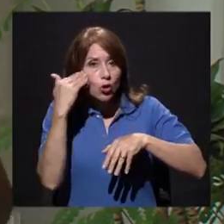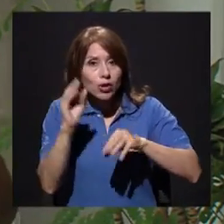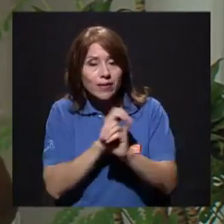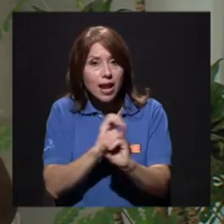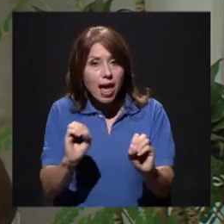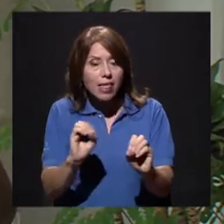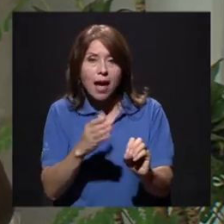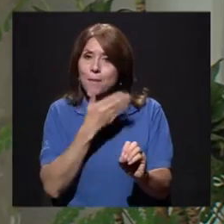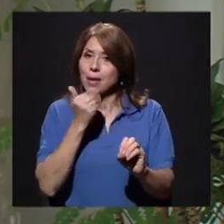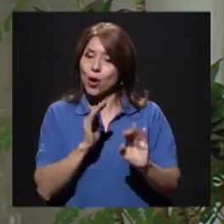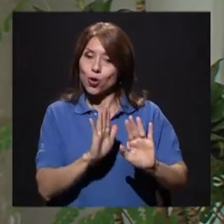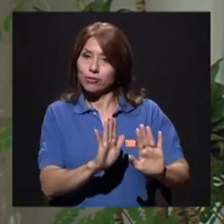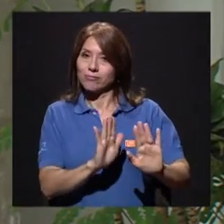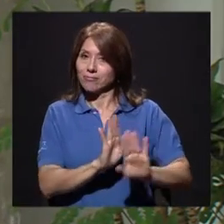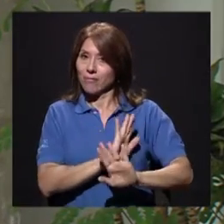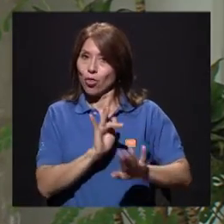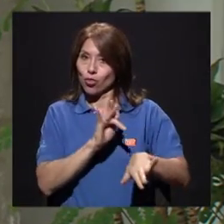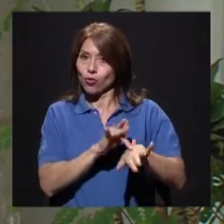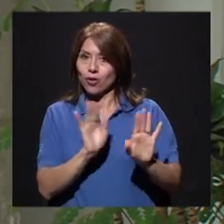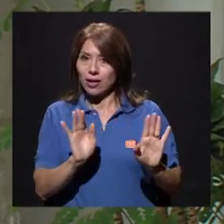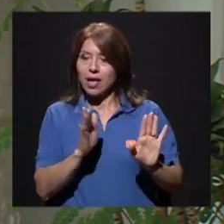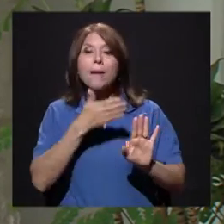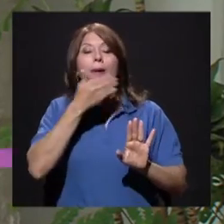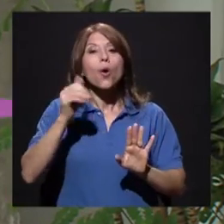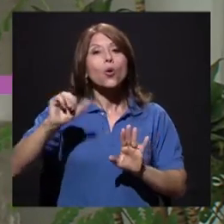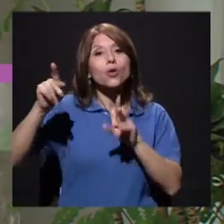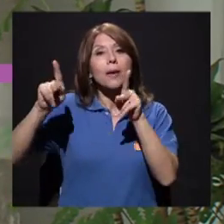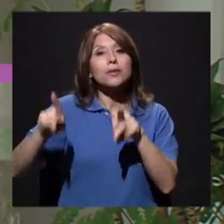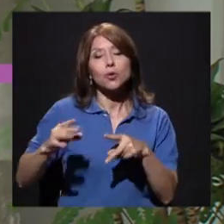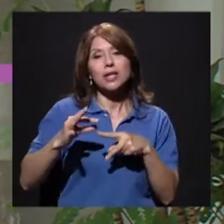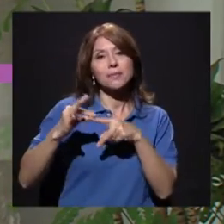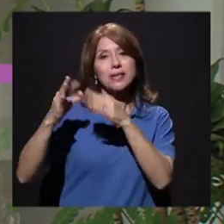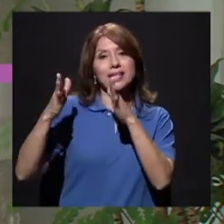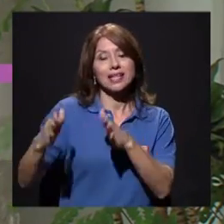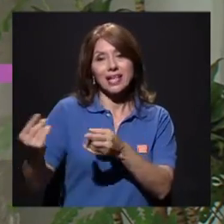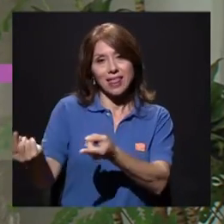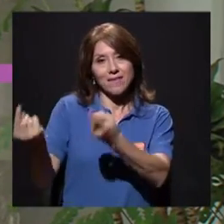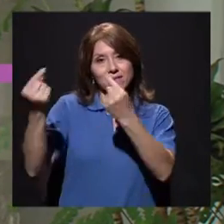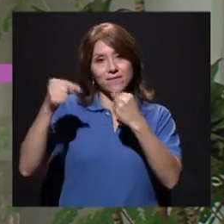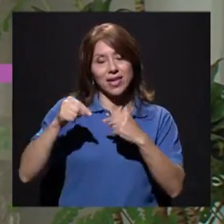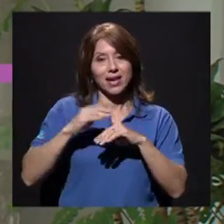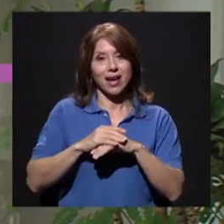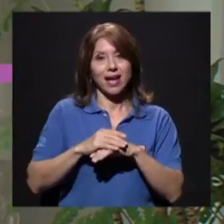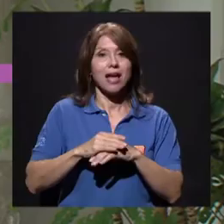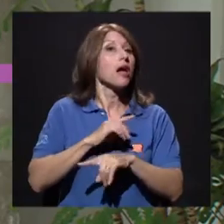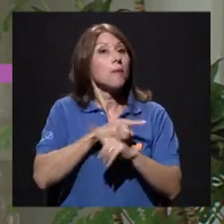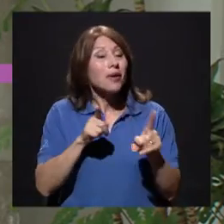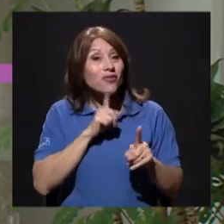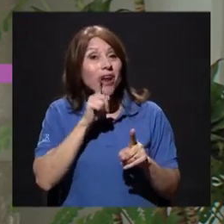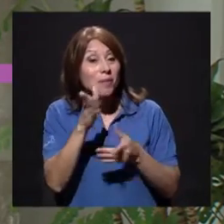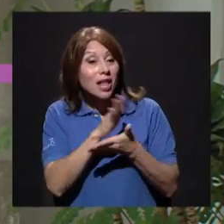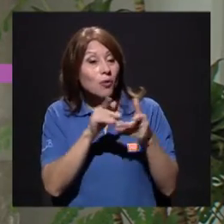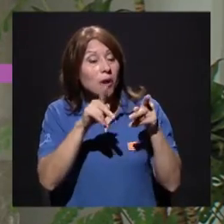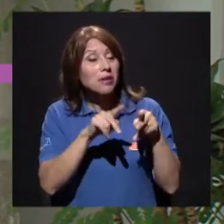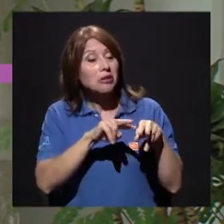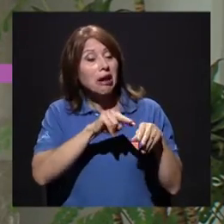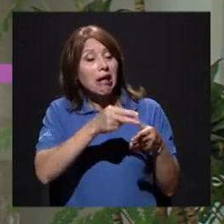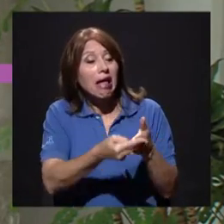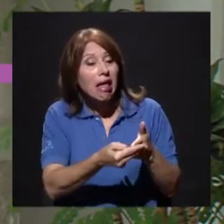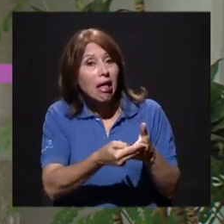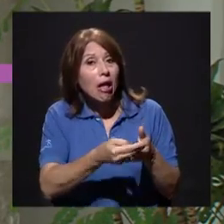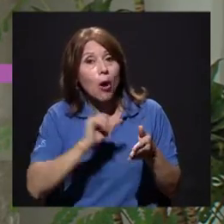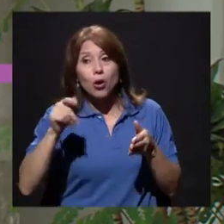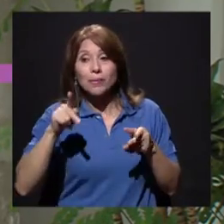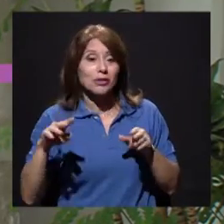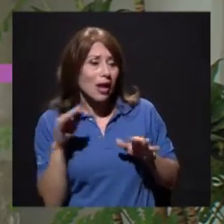mejor dejar que venga alguien especializado para no agravar más la lesión, ¿verdad? Pero llegarán gente, te agarran la rodilla, te la ponen para allá,